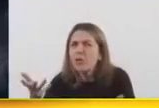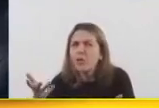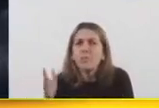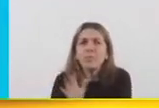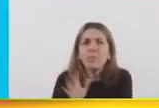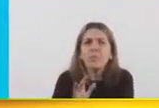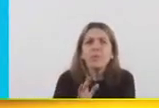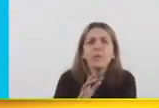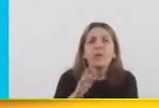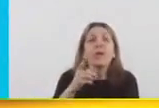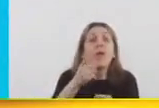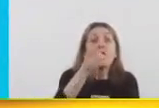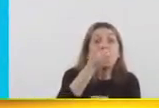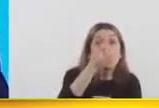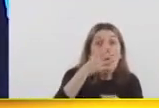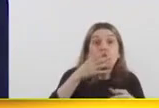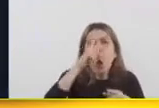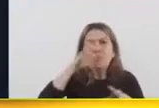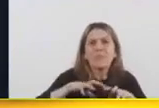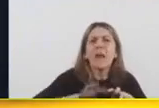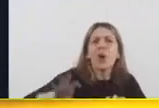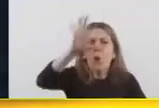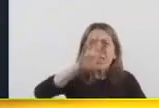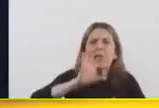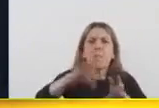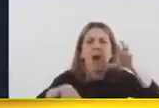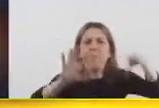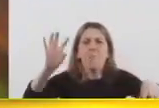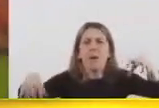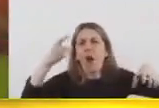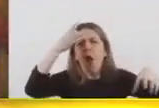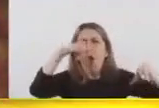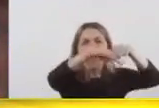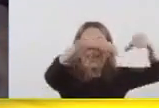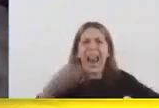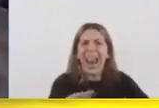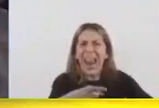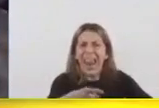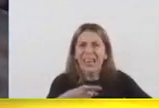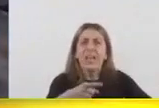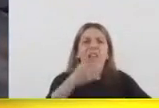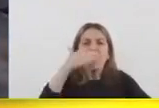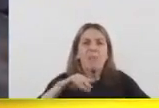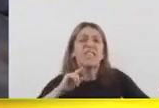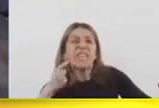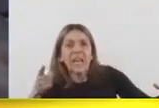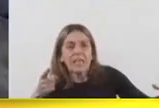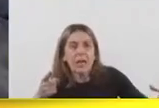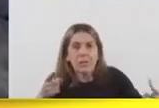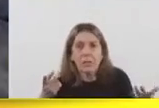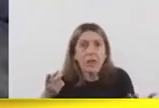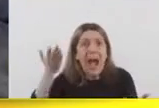12 y 23 más. Y fuimos por todo el país haciendo hospitales donde no lo sabían. Donde no lo sabían.